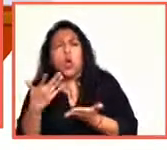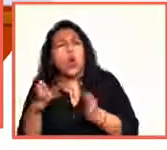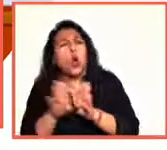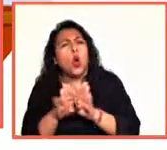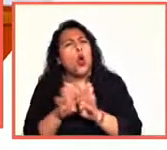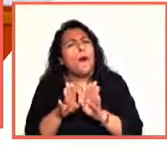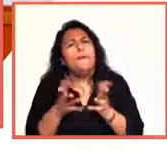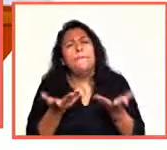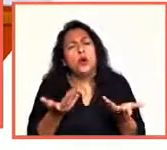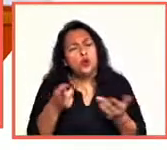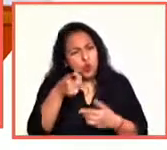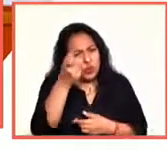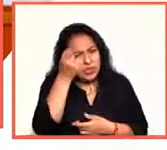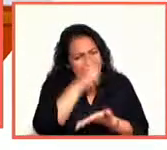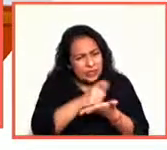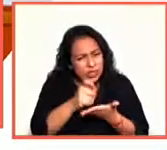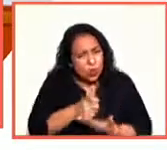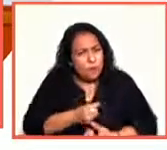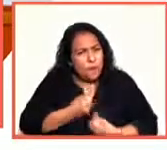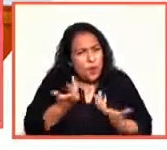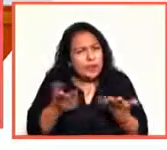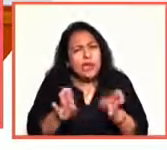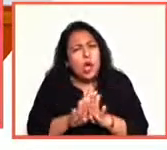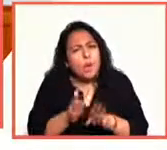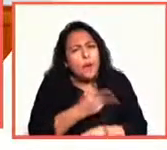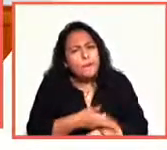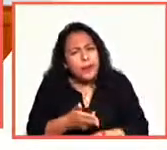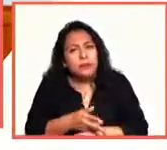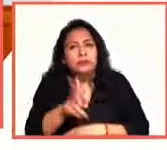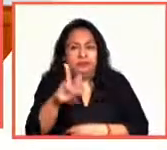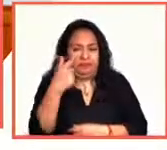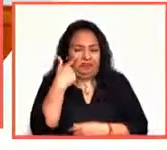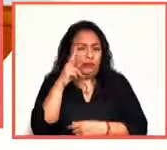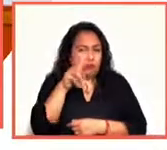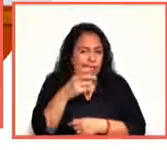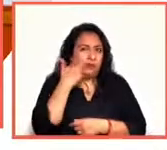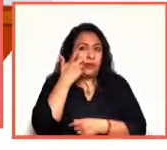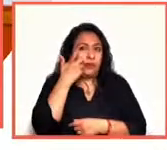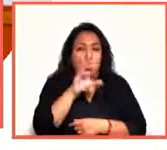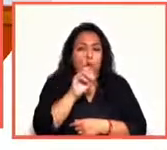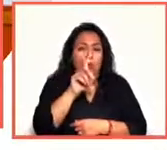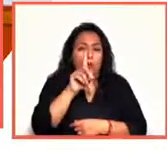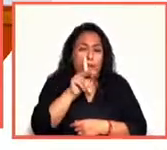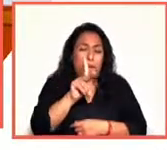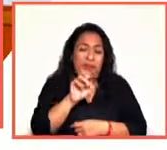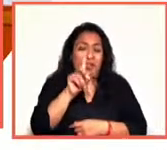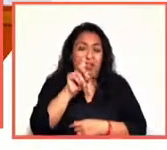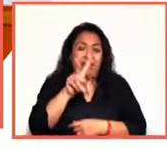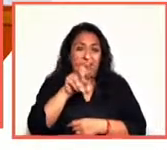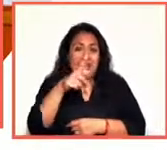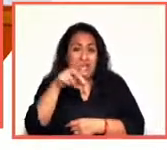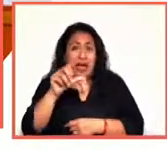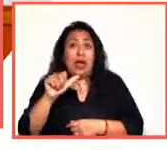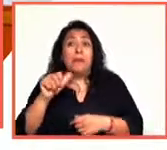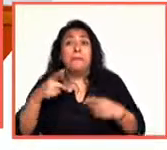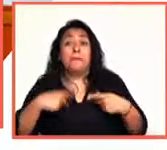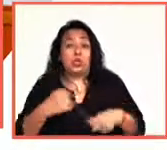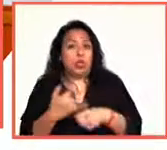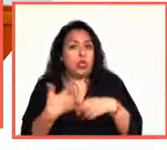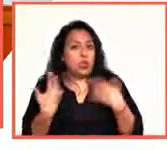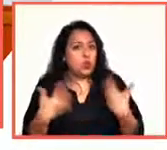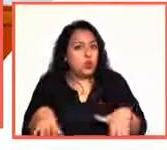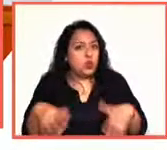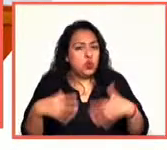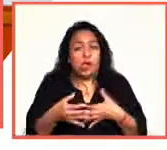escritor, como poeta? Bueno, lo digo a propósito de López de Vega, que era un personaje, era un vendaval, era un